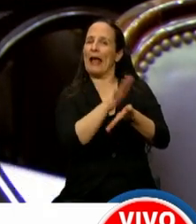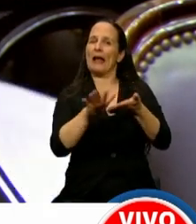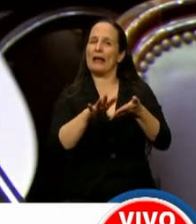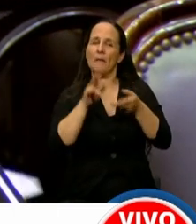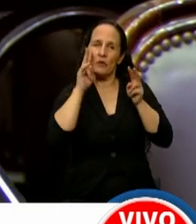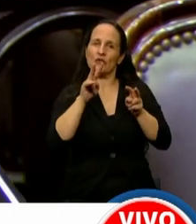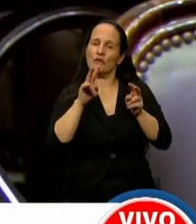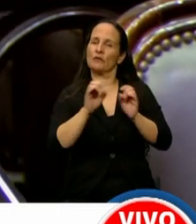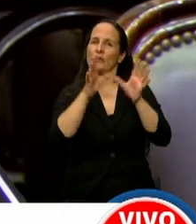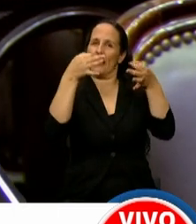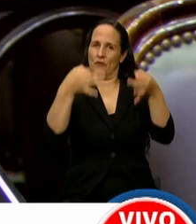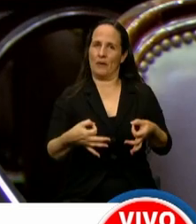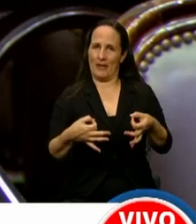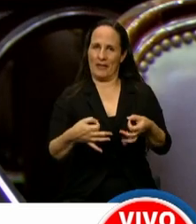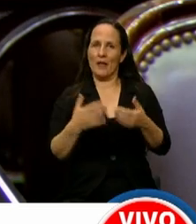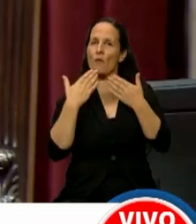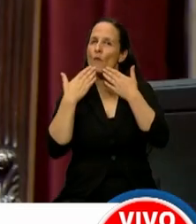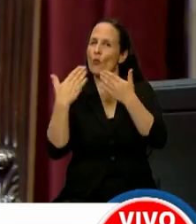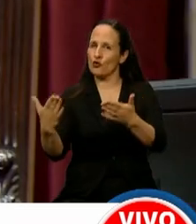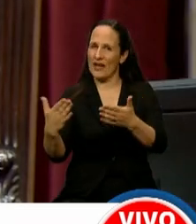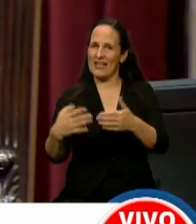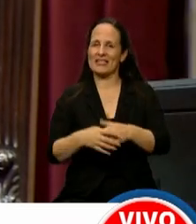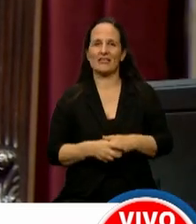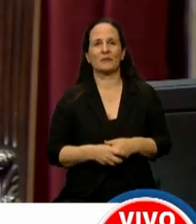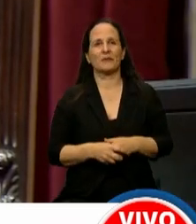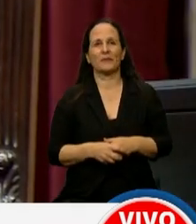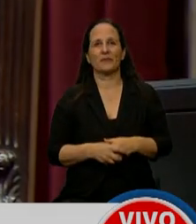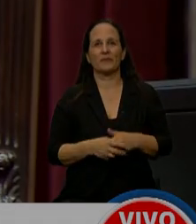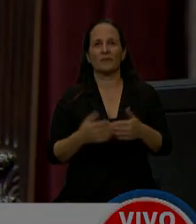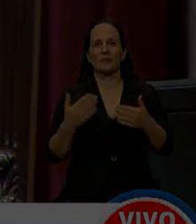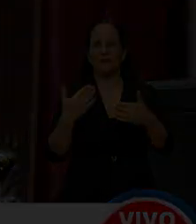Muchas gracias. Muchas gracias, diputado Ramiro Gutiérrez.